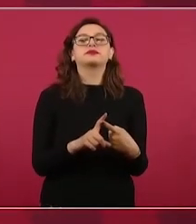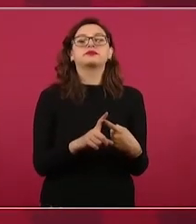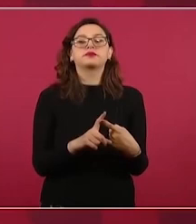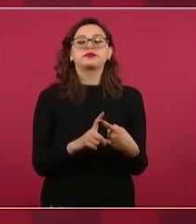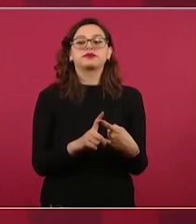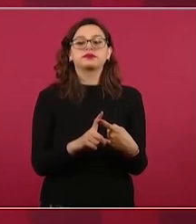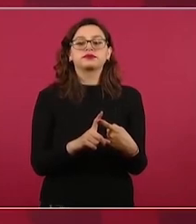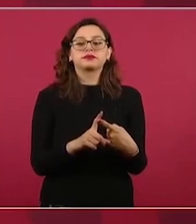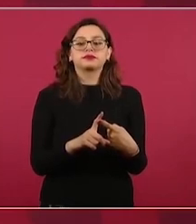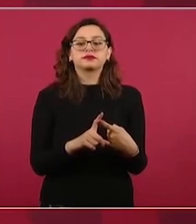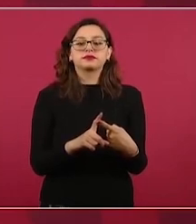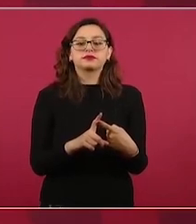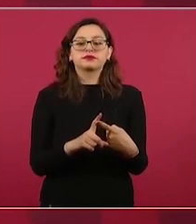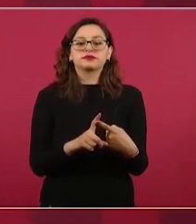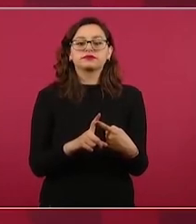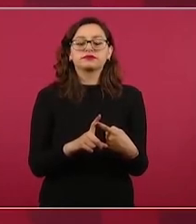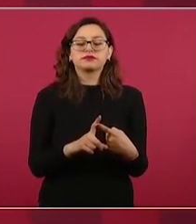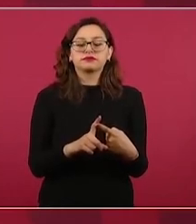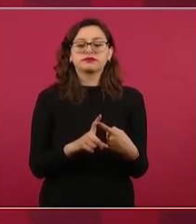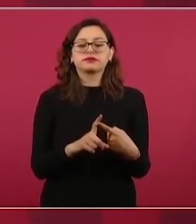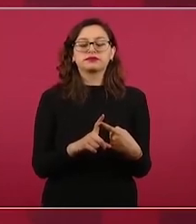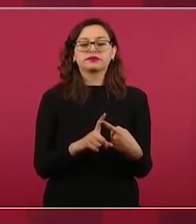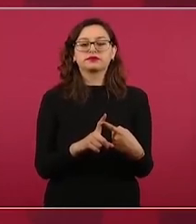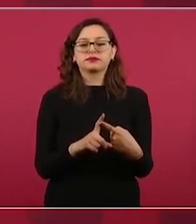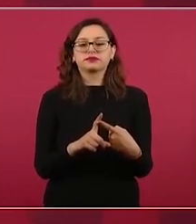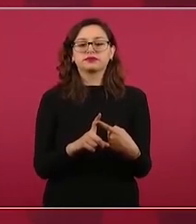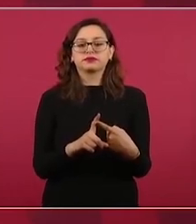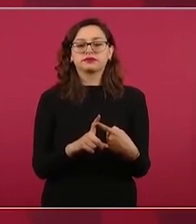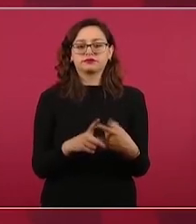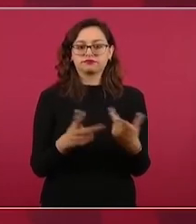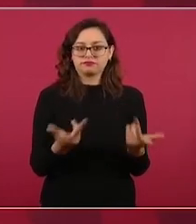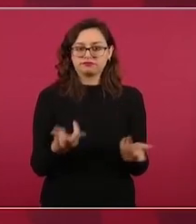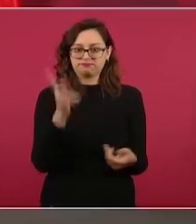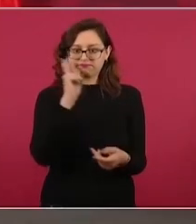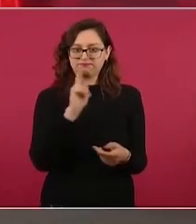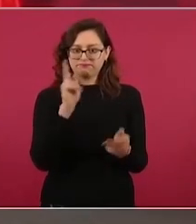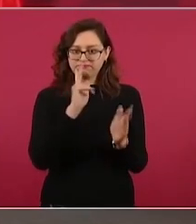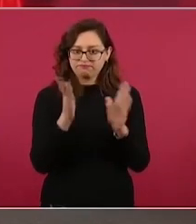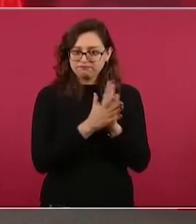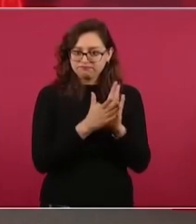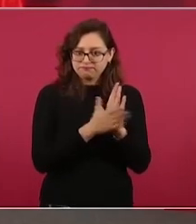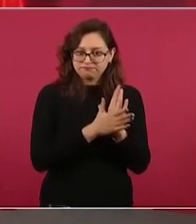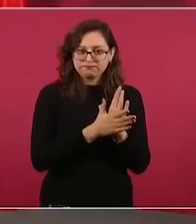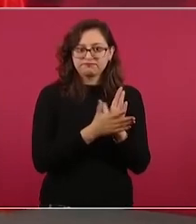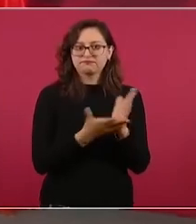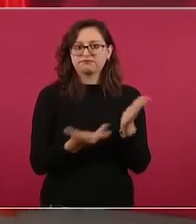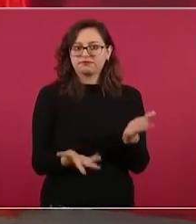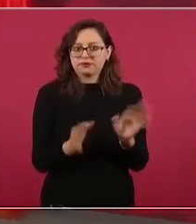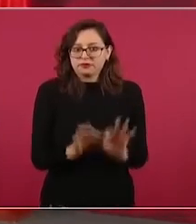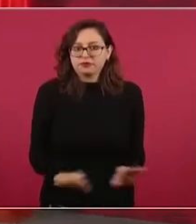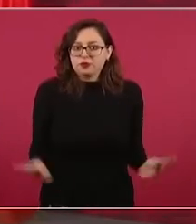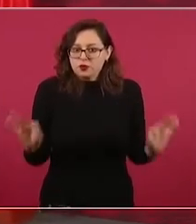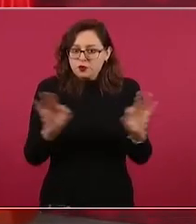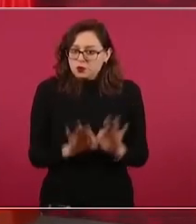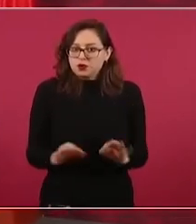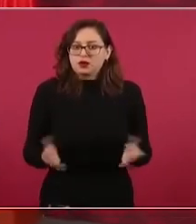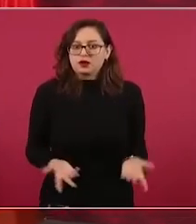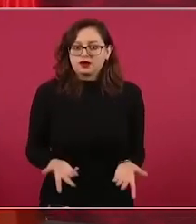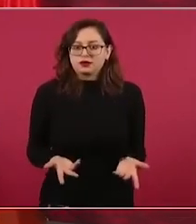suficientes porque es una acusación